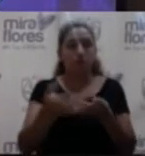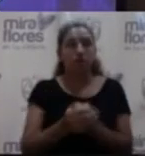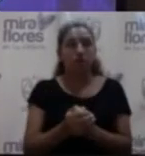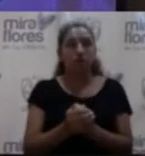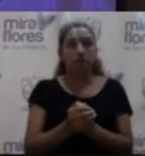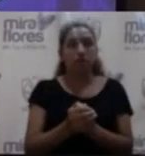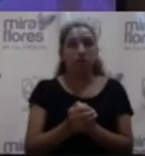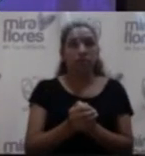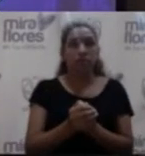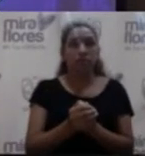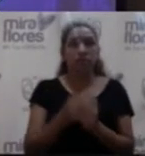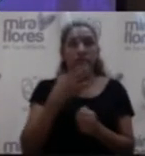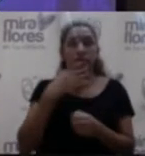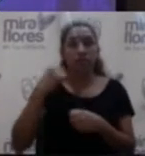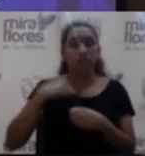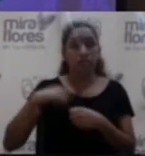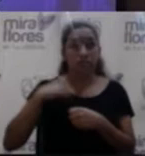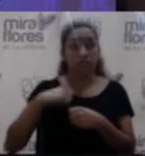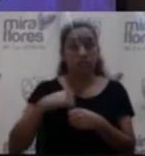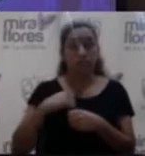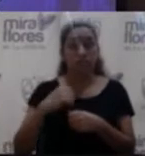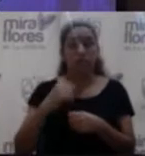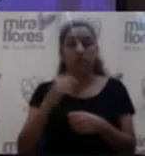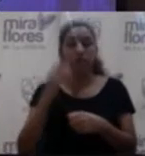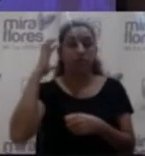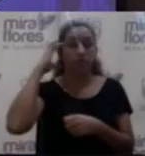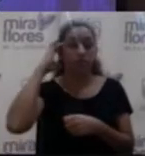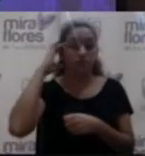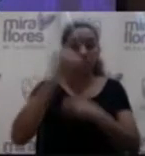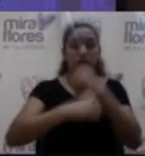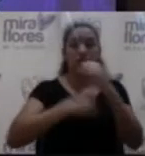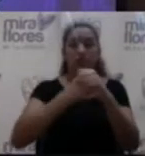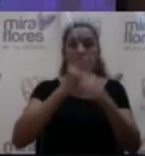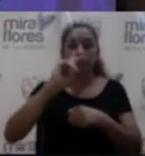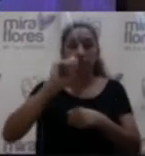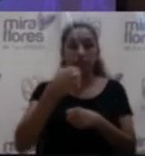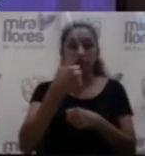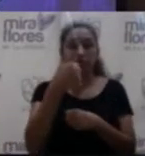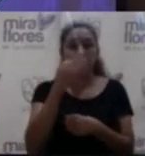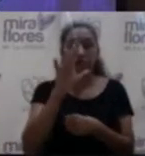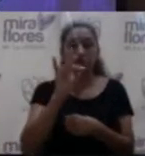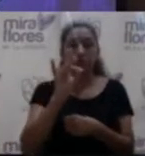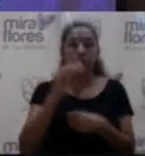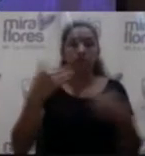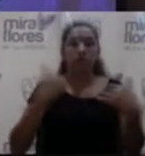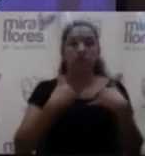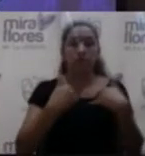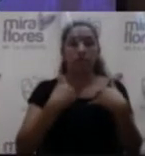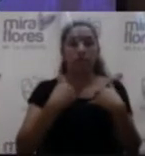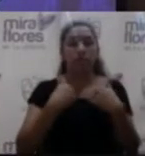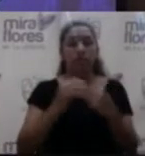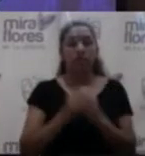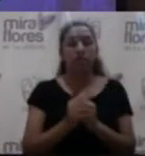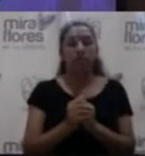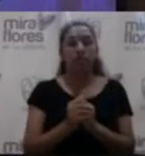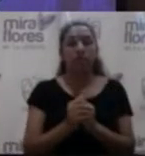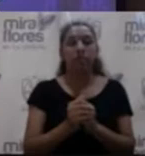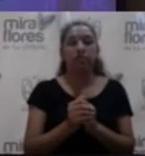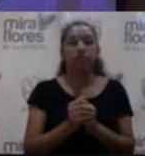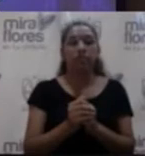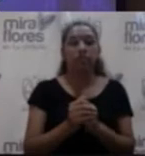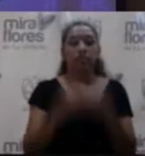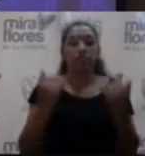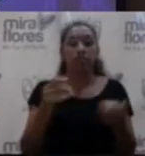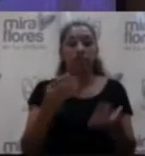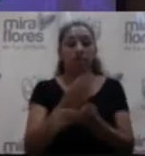Municipalidad de Miraflores, para el año 2018, tenemos esta proyección de ingresos. Y sé que van a permitir, como ya le